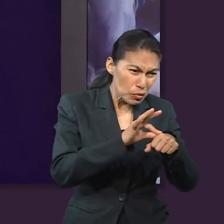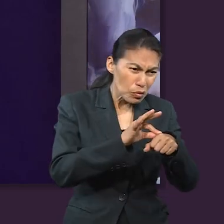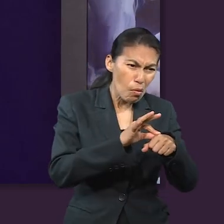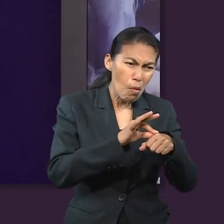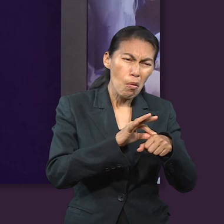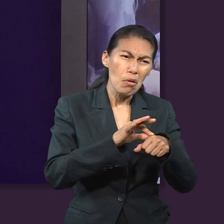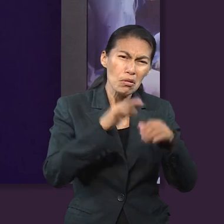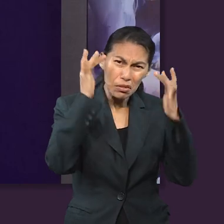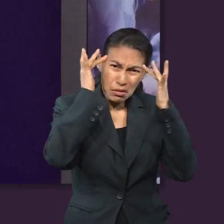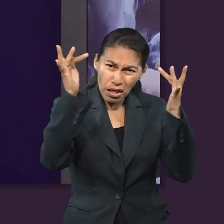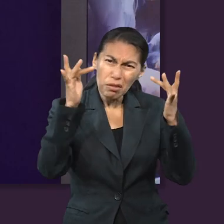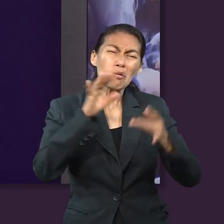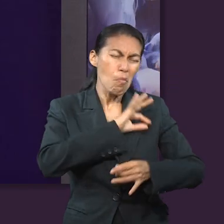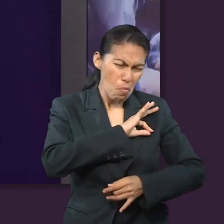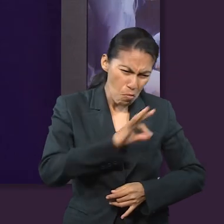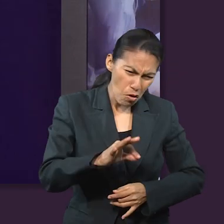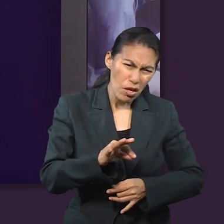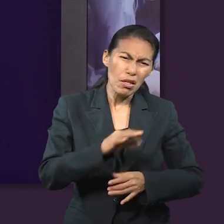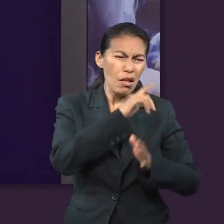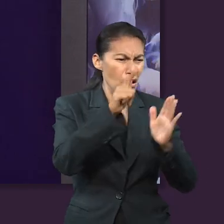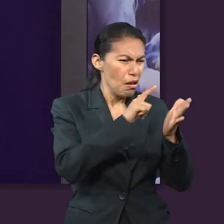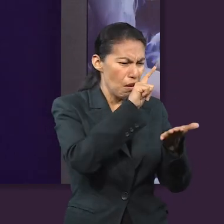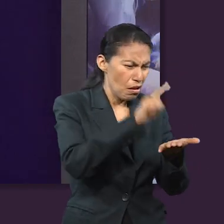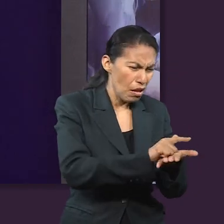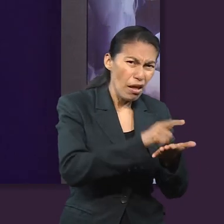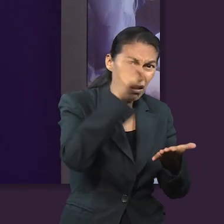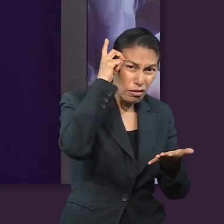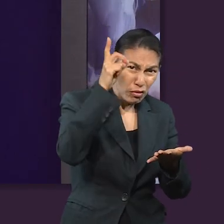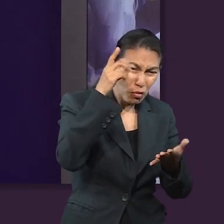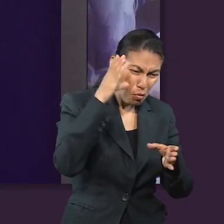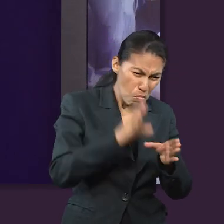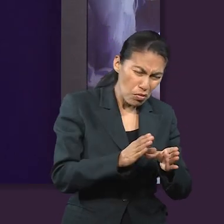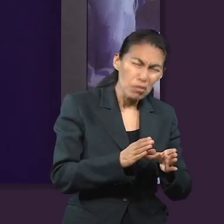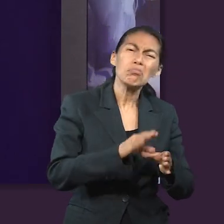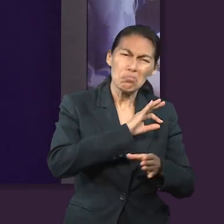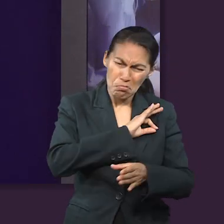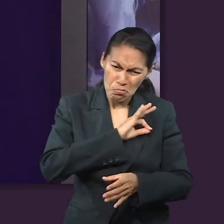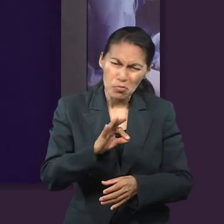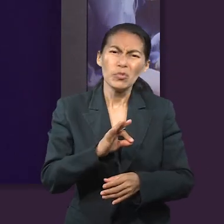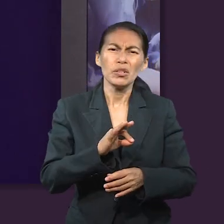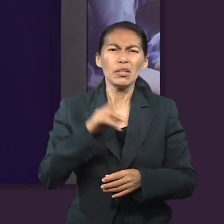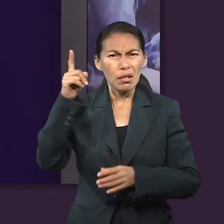puede ser santos, de que sí se puede cumplir con la ley de Dios de manera eficiente.